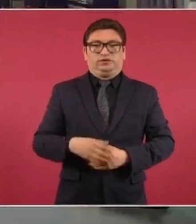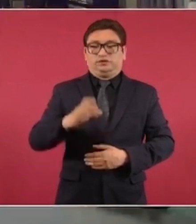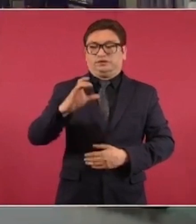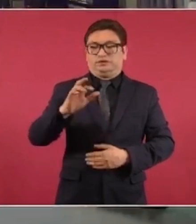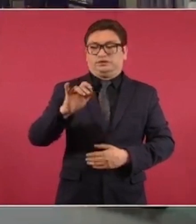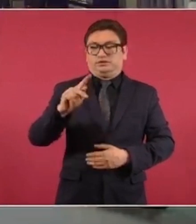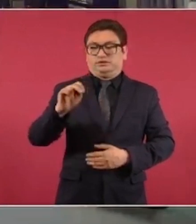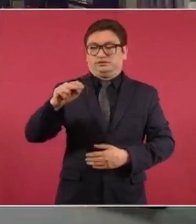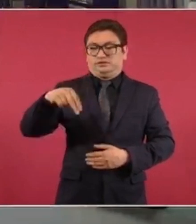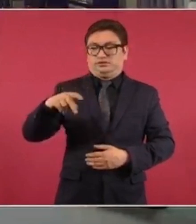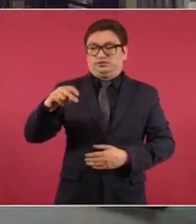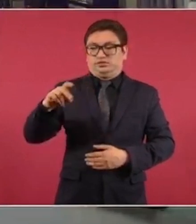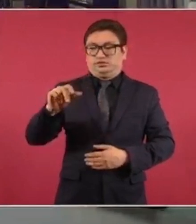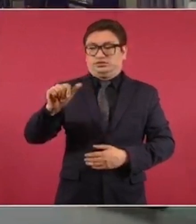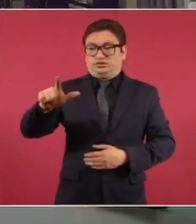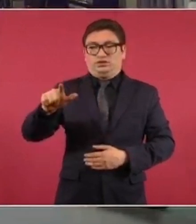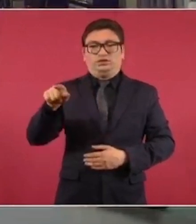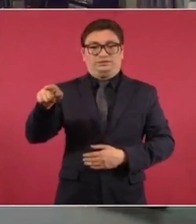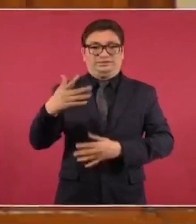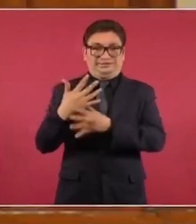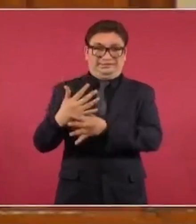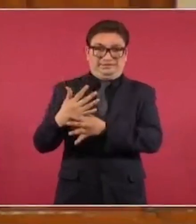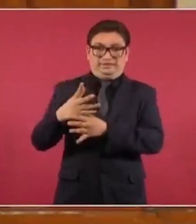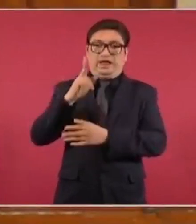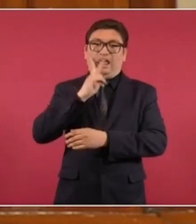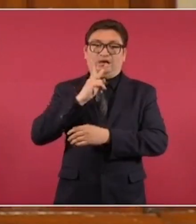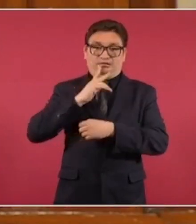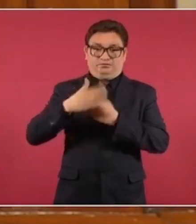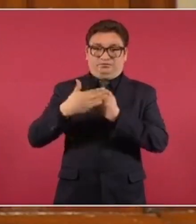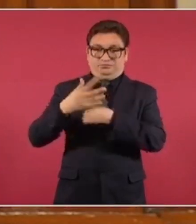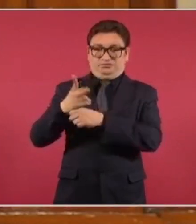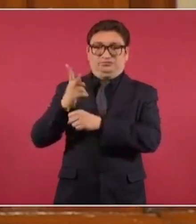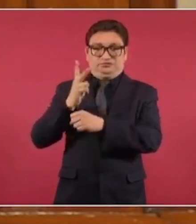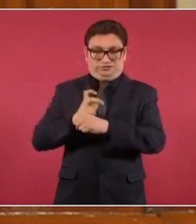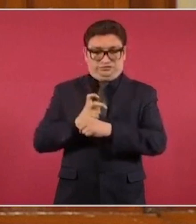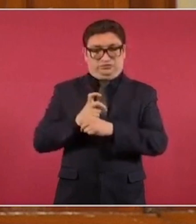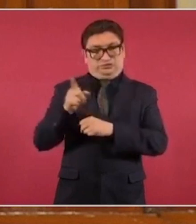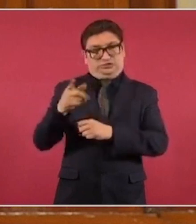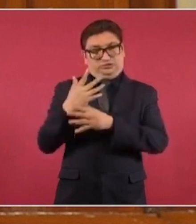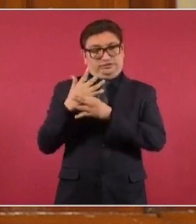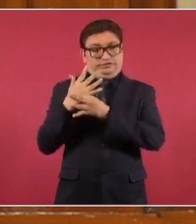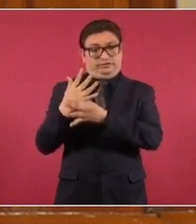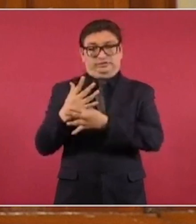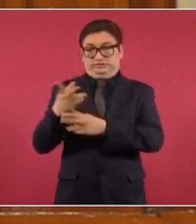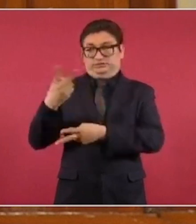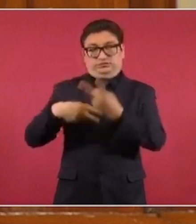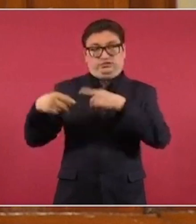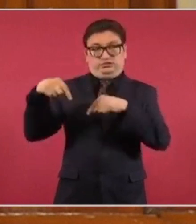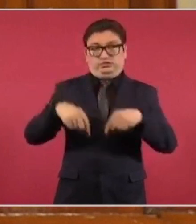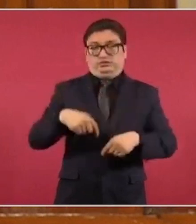Nodal, para ver si lo invitamos. Ya dijo que no va a cobrar.